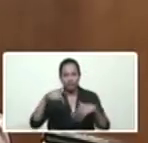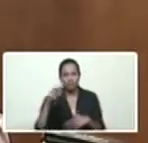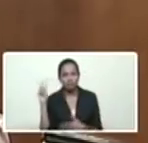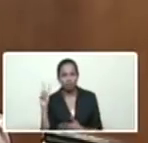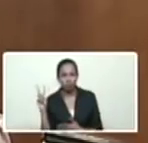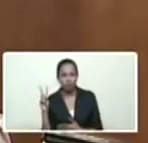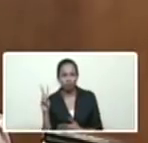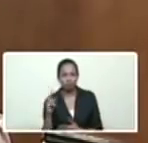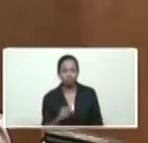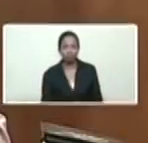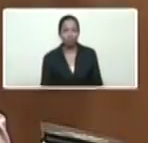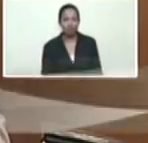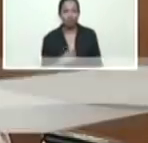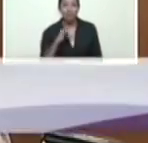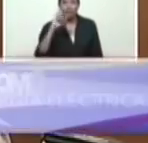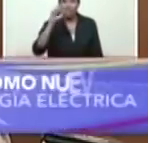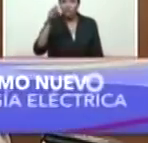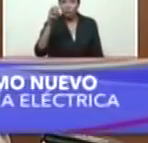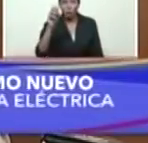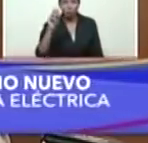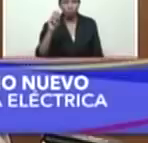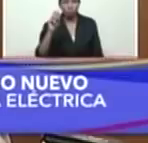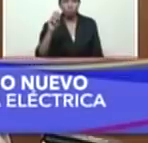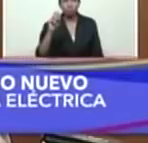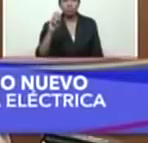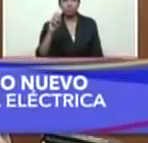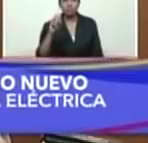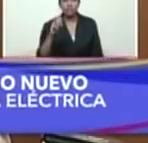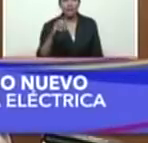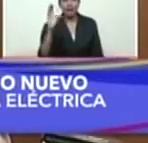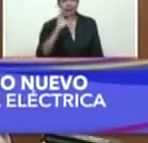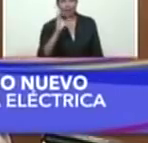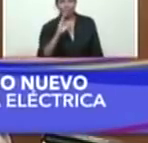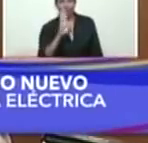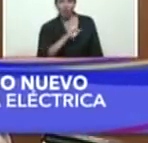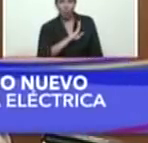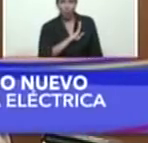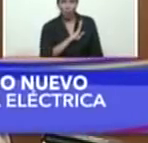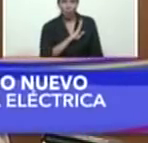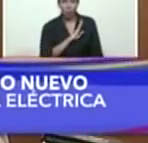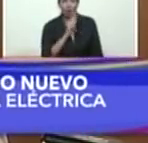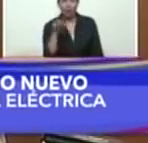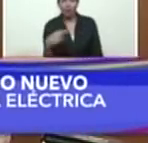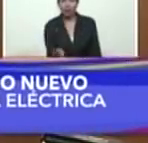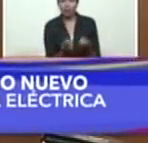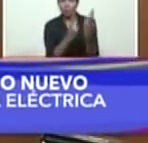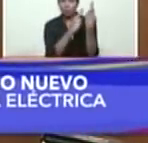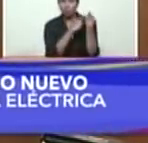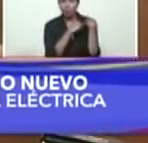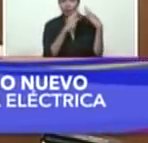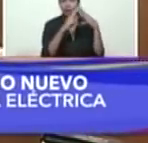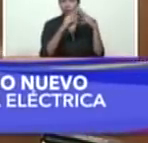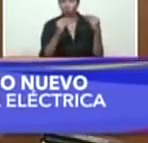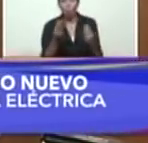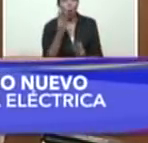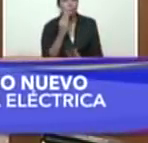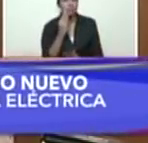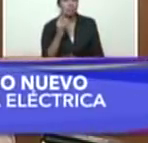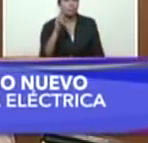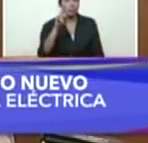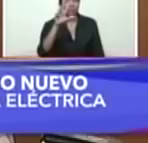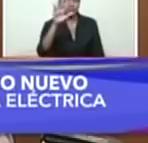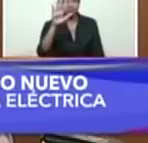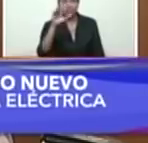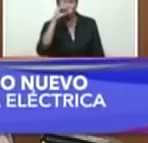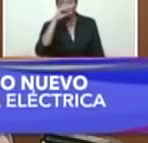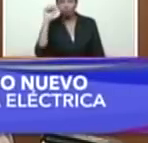venga así que Igor Gavivia León caraqueño asume las responsabilidades con toda la experiencia de 25 años